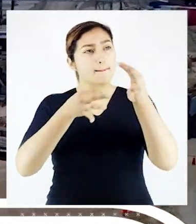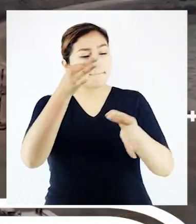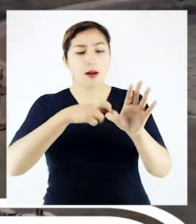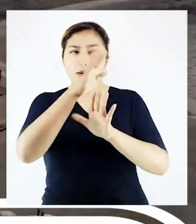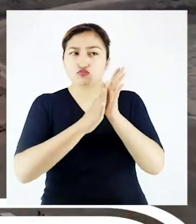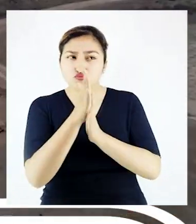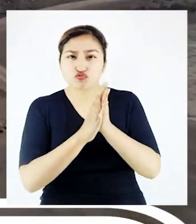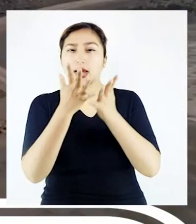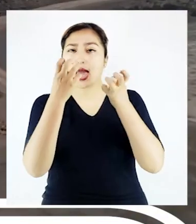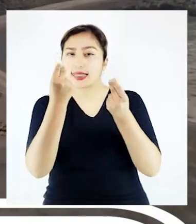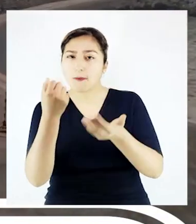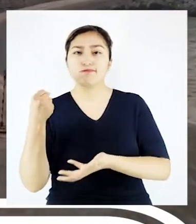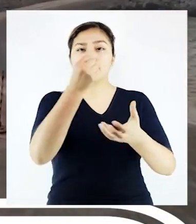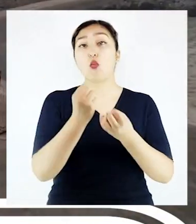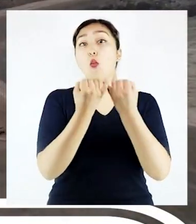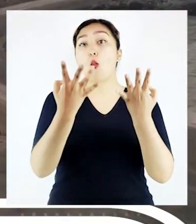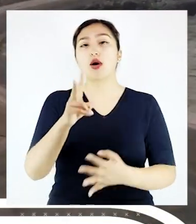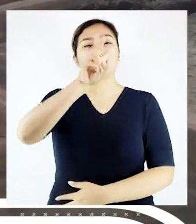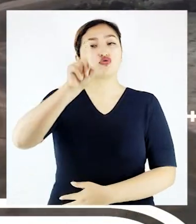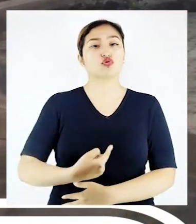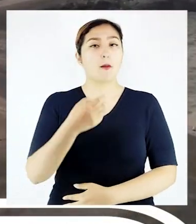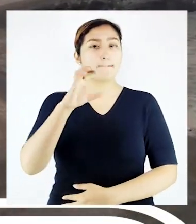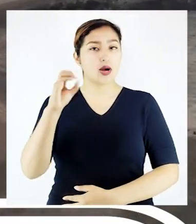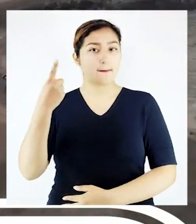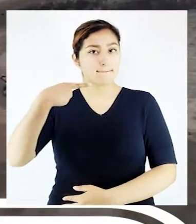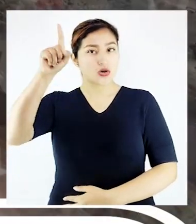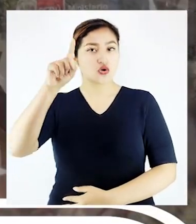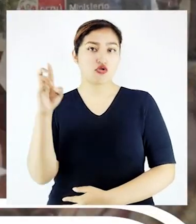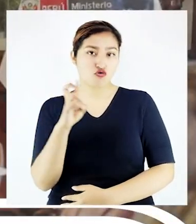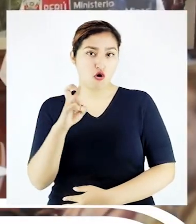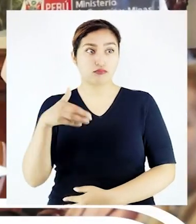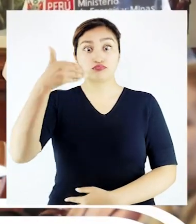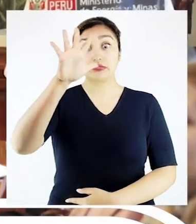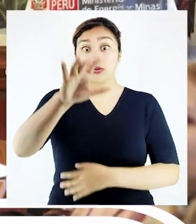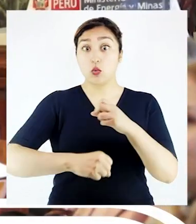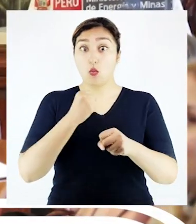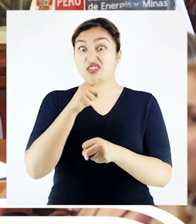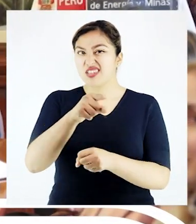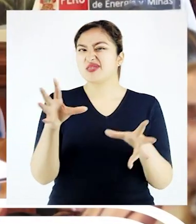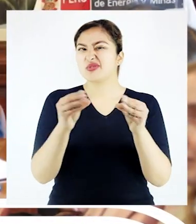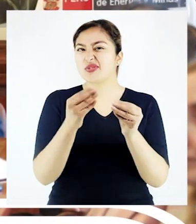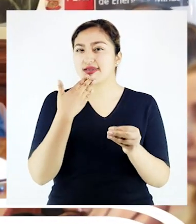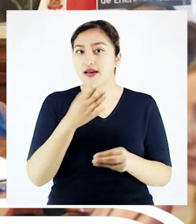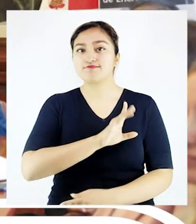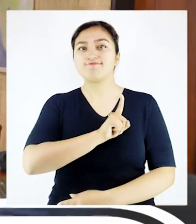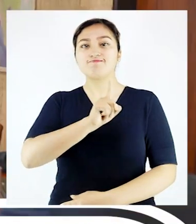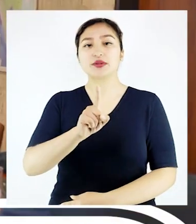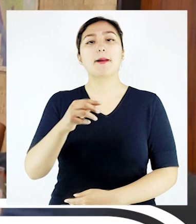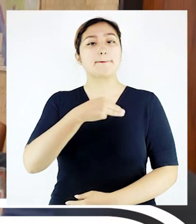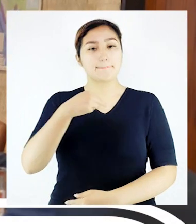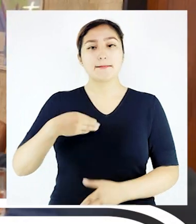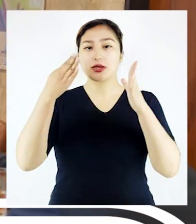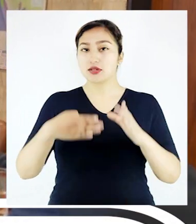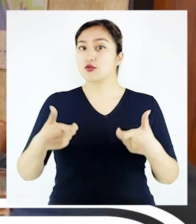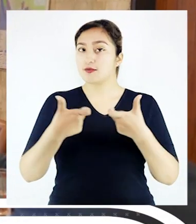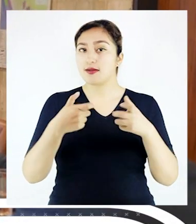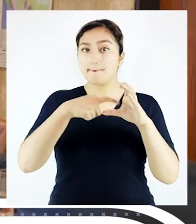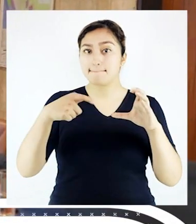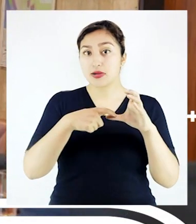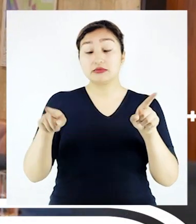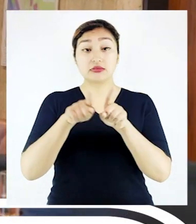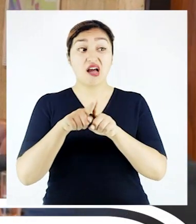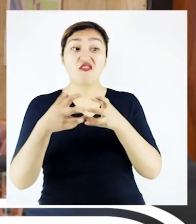de inversión que suman 2.000 millones de dólares para los próximos cinco años. En reunión con el ministro de Energía y Minas, los